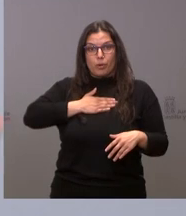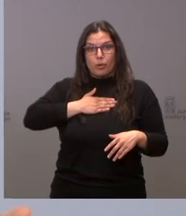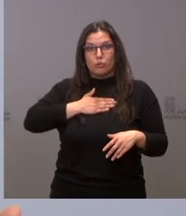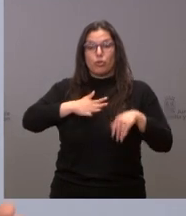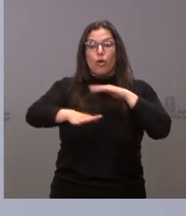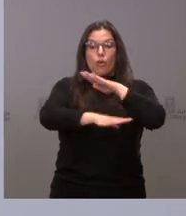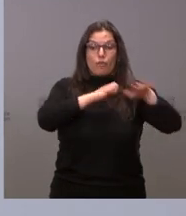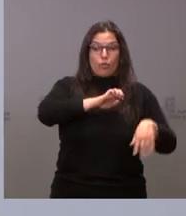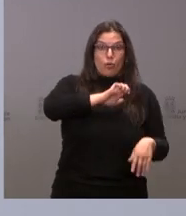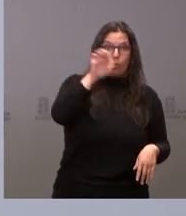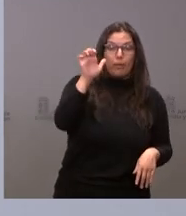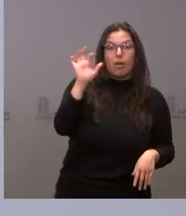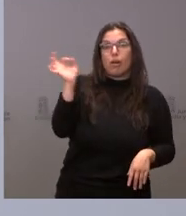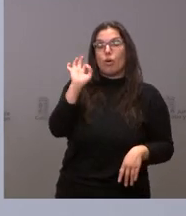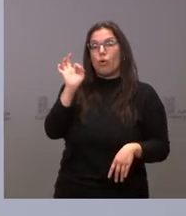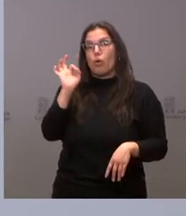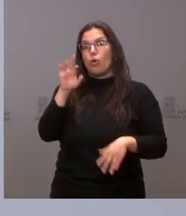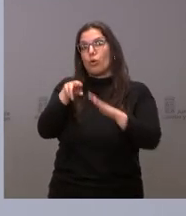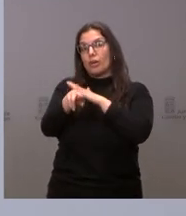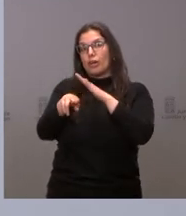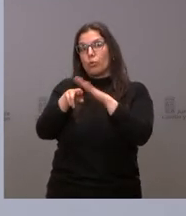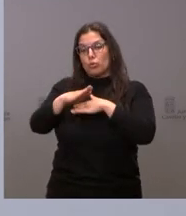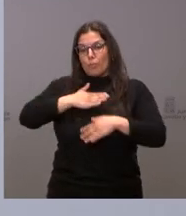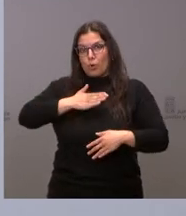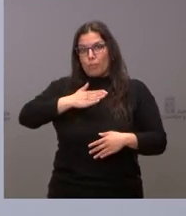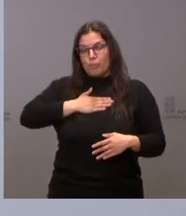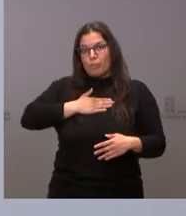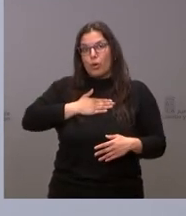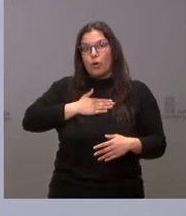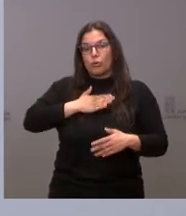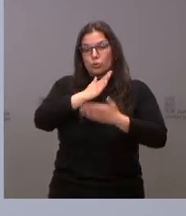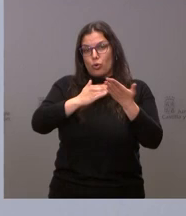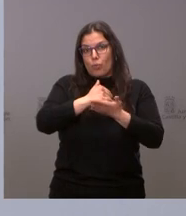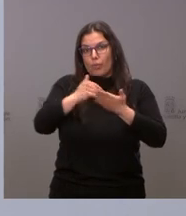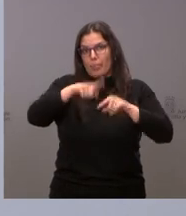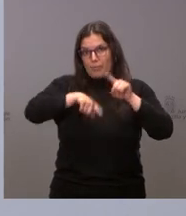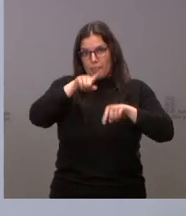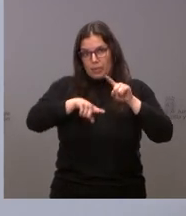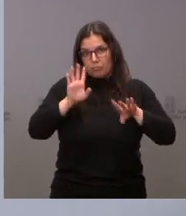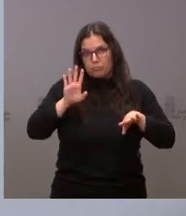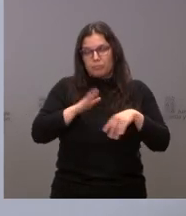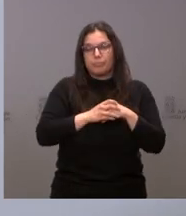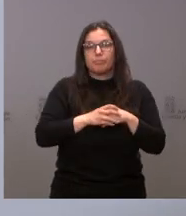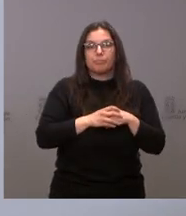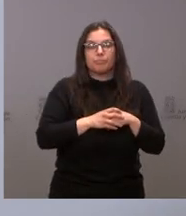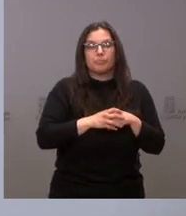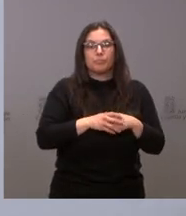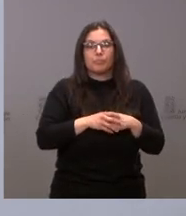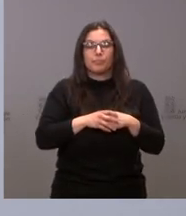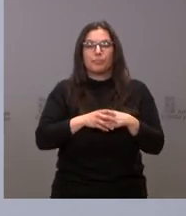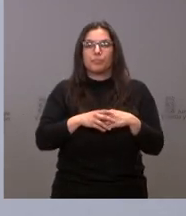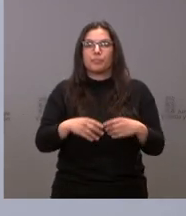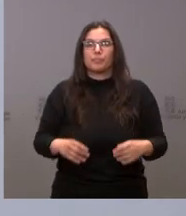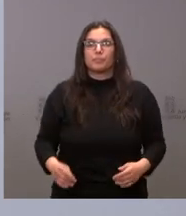fondos europeos o los propios recursos ya autónomos de la propia comunidad autónoma. Respecto de